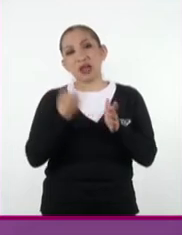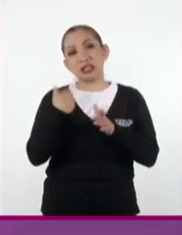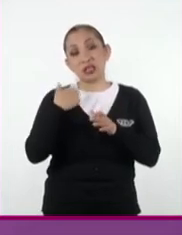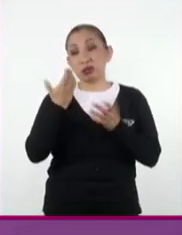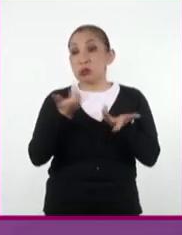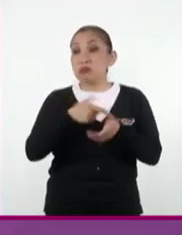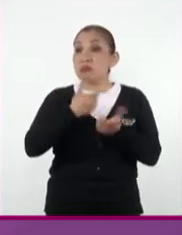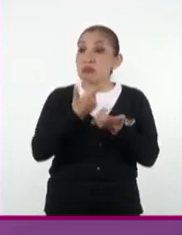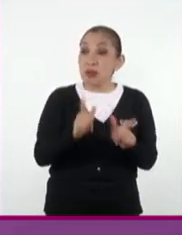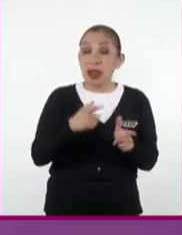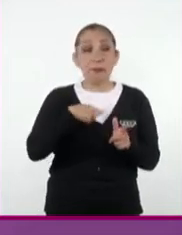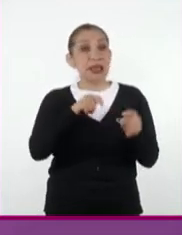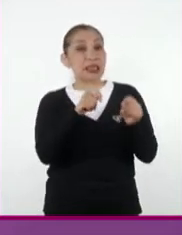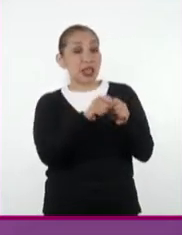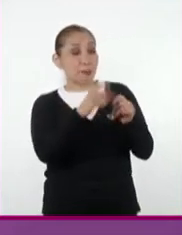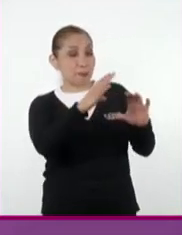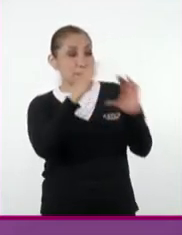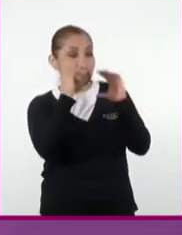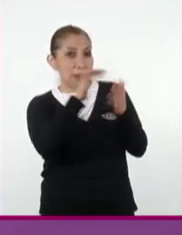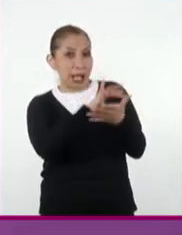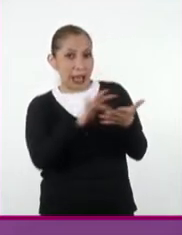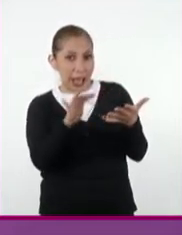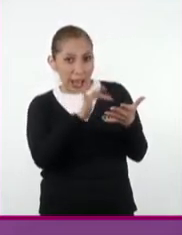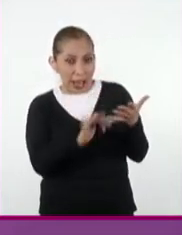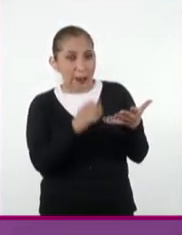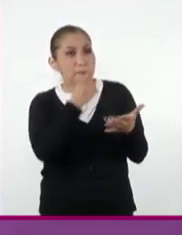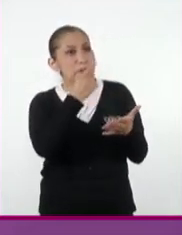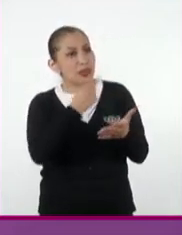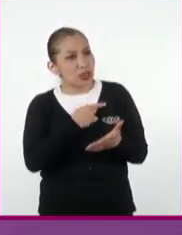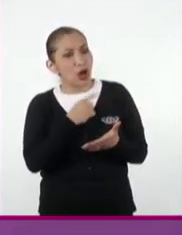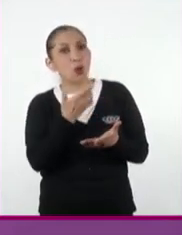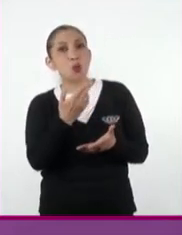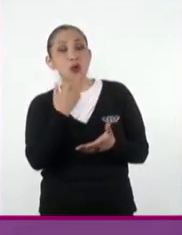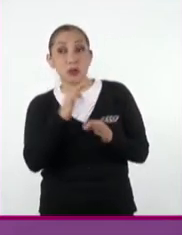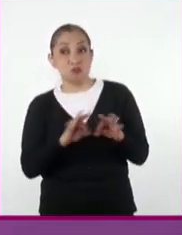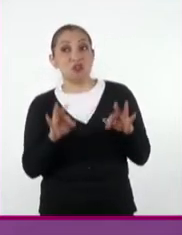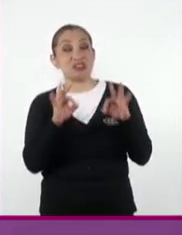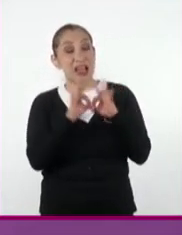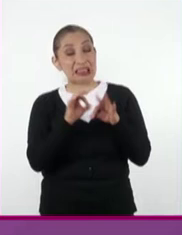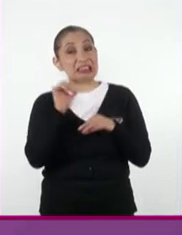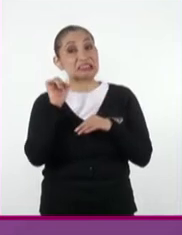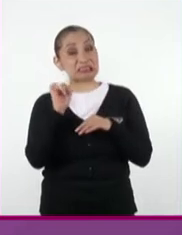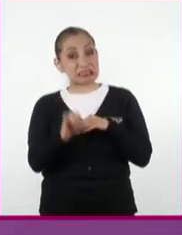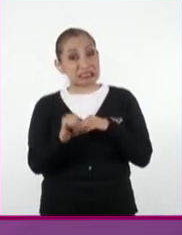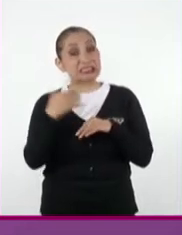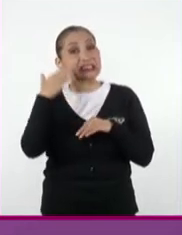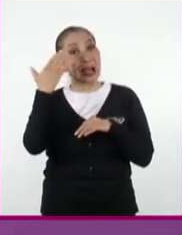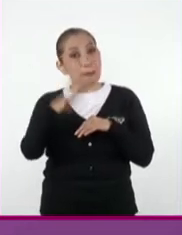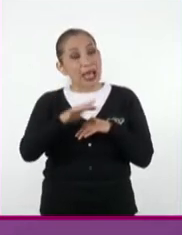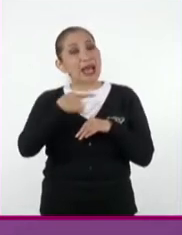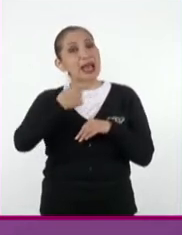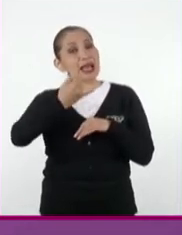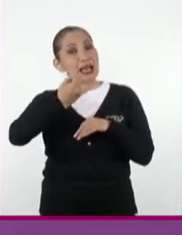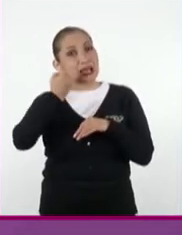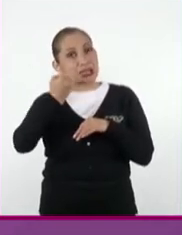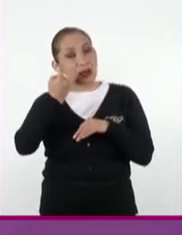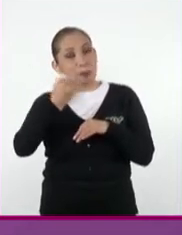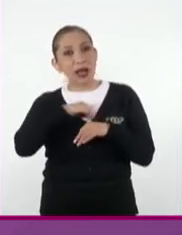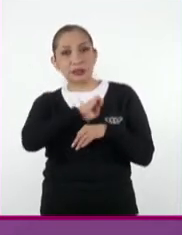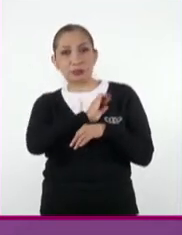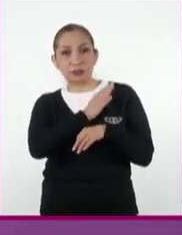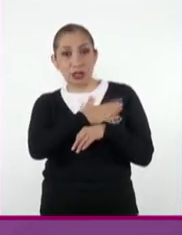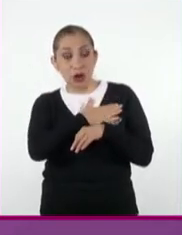desocupados, mi tío me enseñaba a leer, me manifestaba lo útil y conveniente que era saber el idioma castellano,